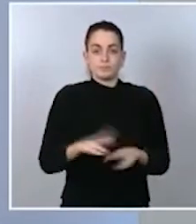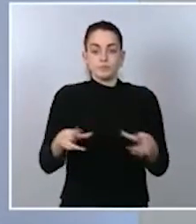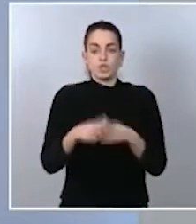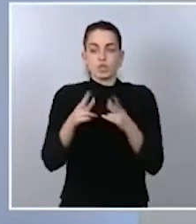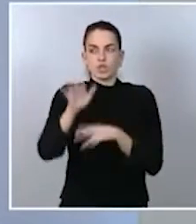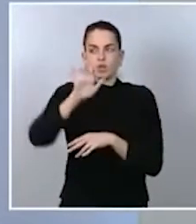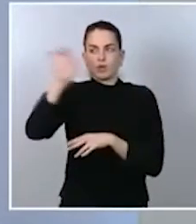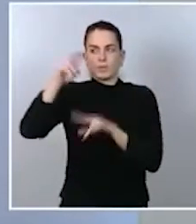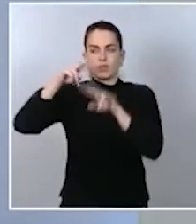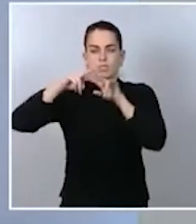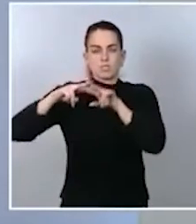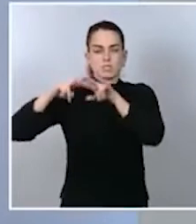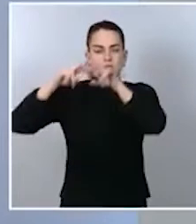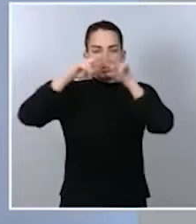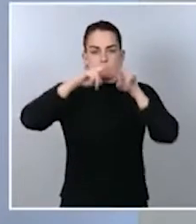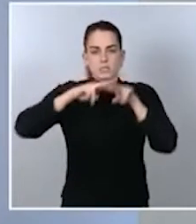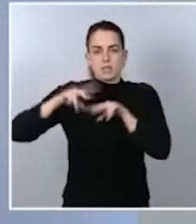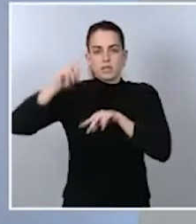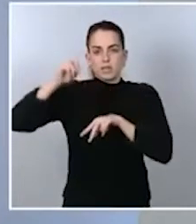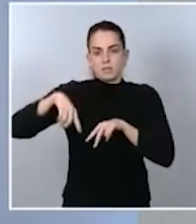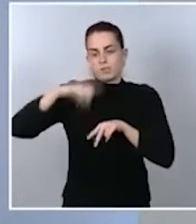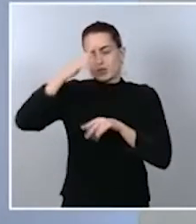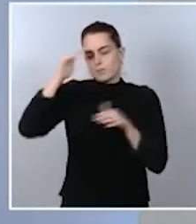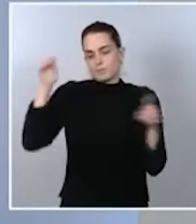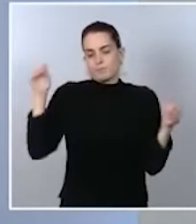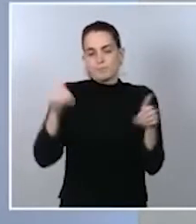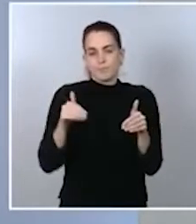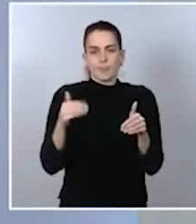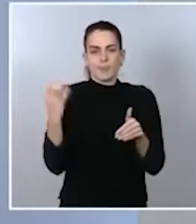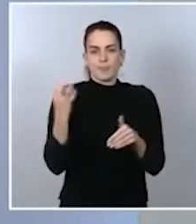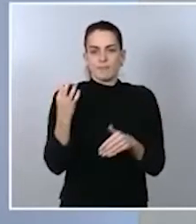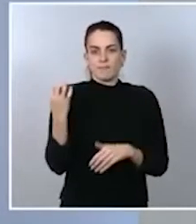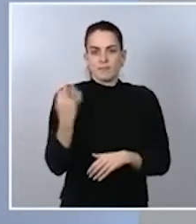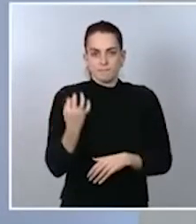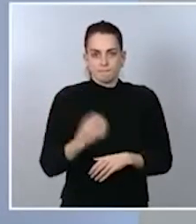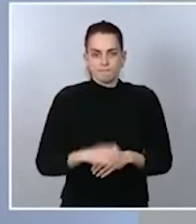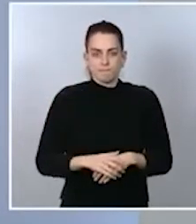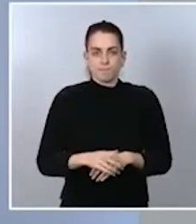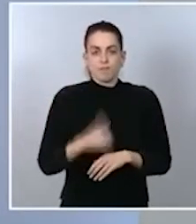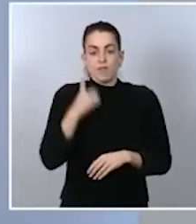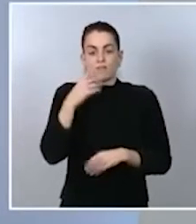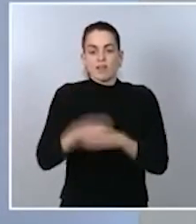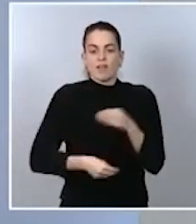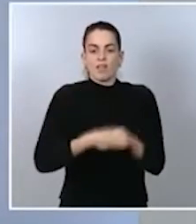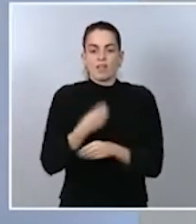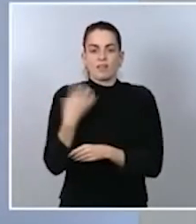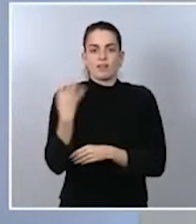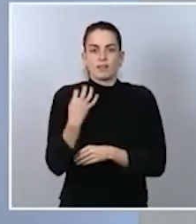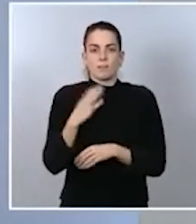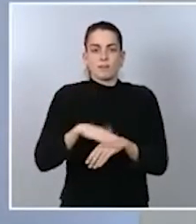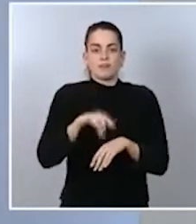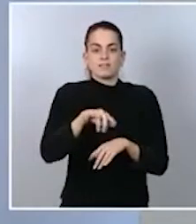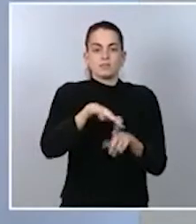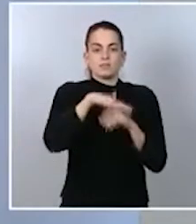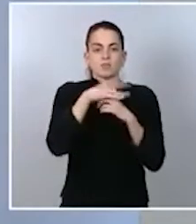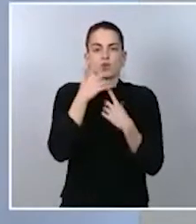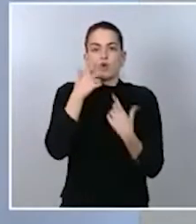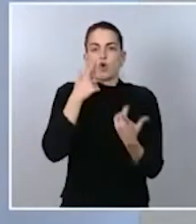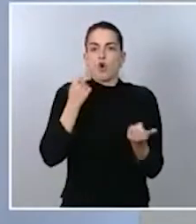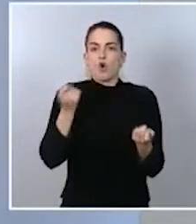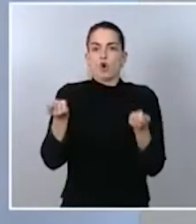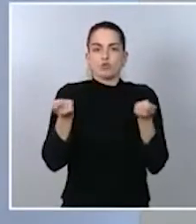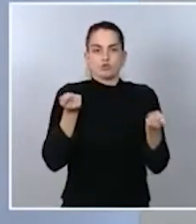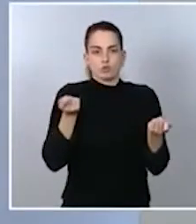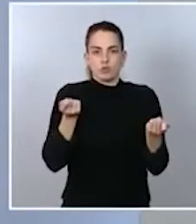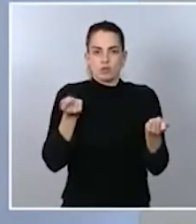y donde creo que hay que poner el acento ahora es en lo que hay que hacer para volver a controlar esta situación. Insisto, ya lo sabemos porque